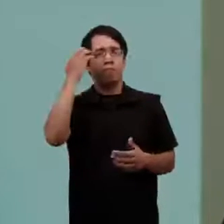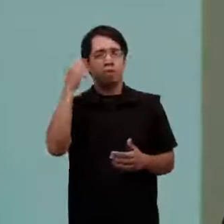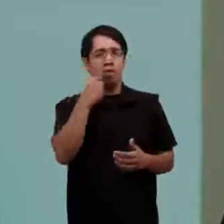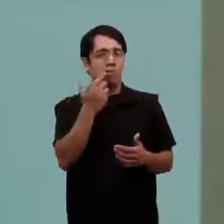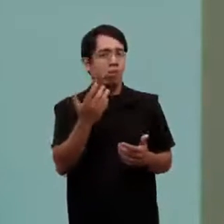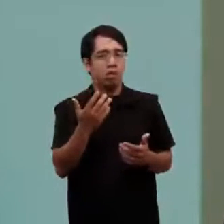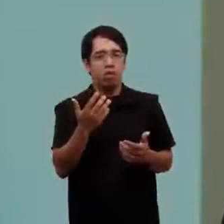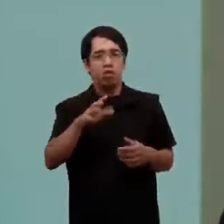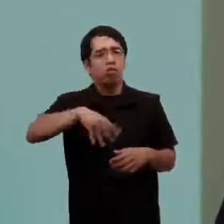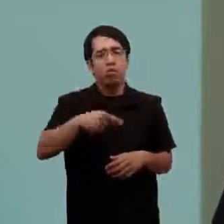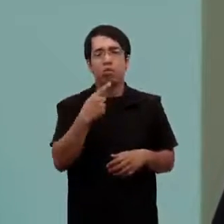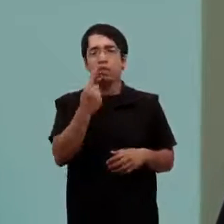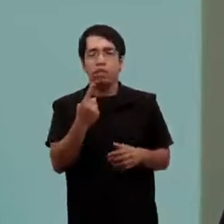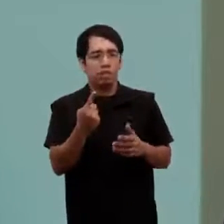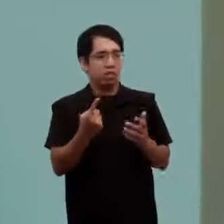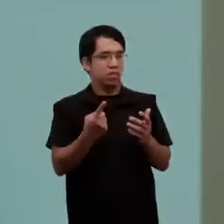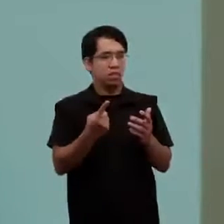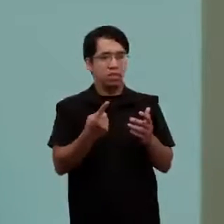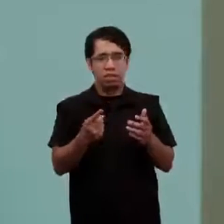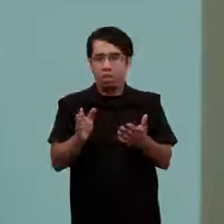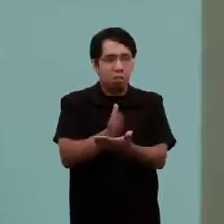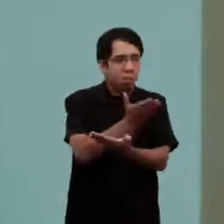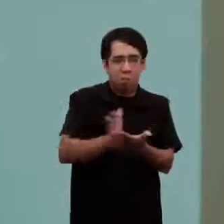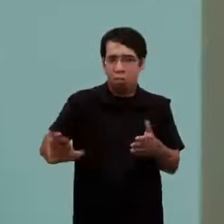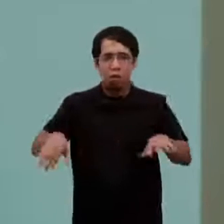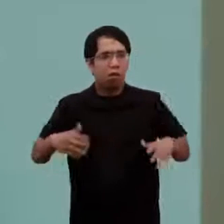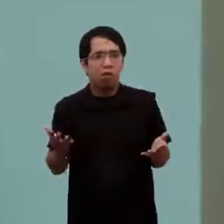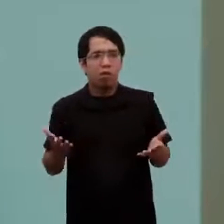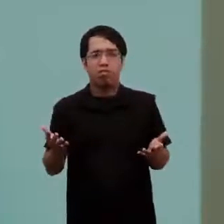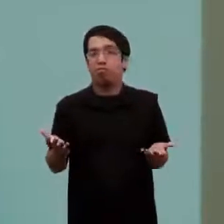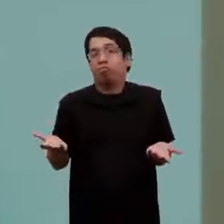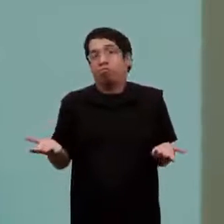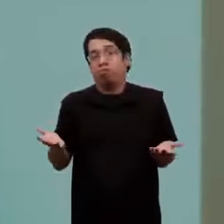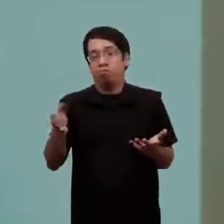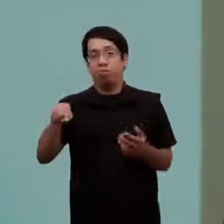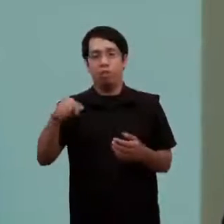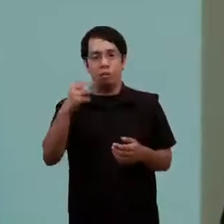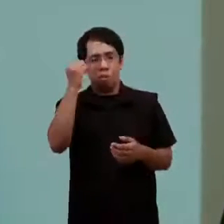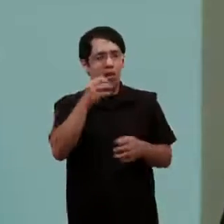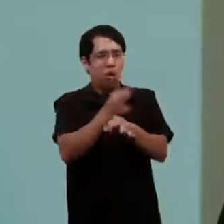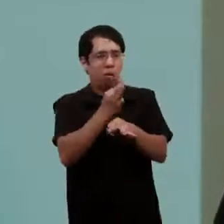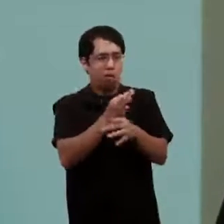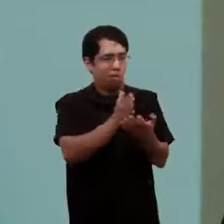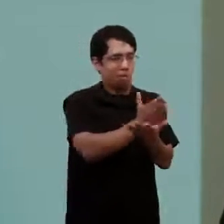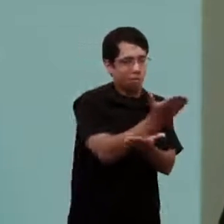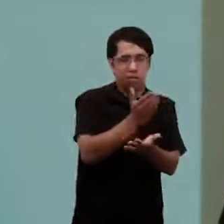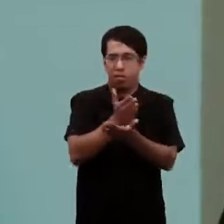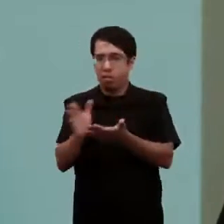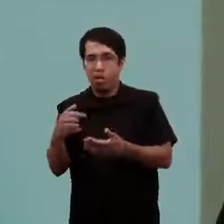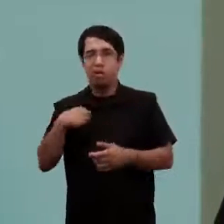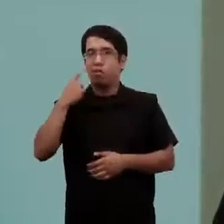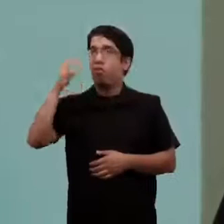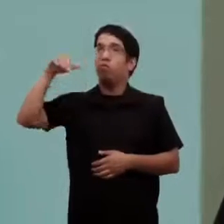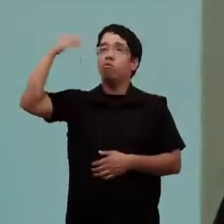y dónde dice que tenemos que estar separados. Porque en la escuela, por ejemplo, tenemos que estar separados. Si las